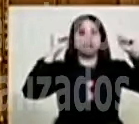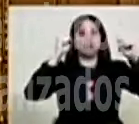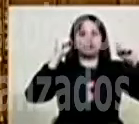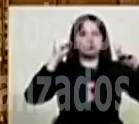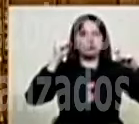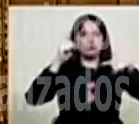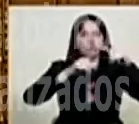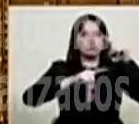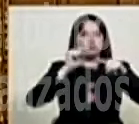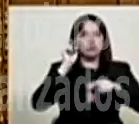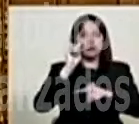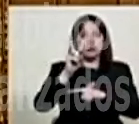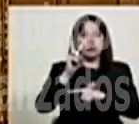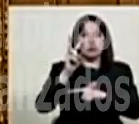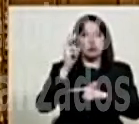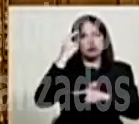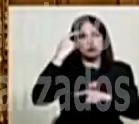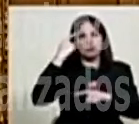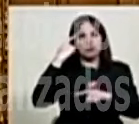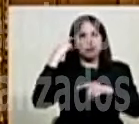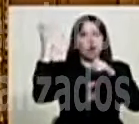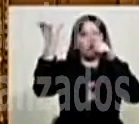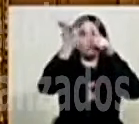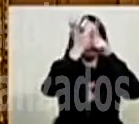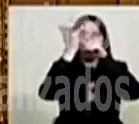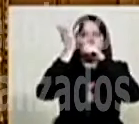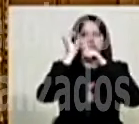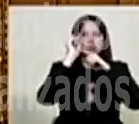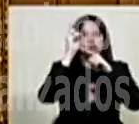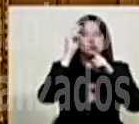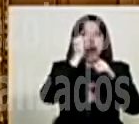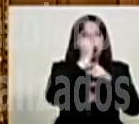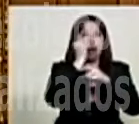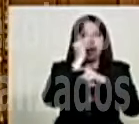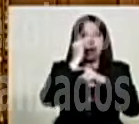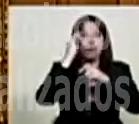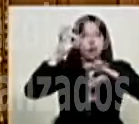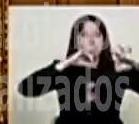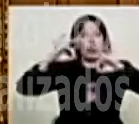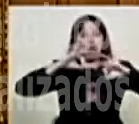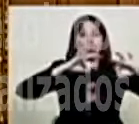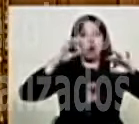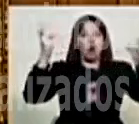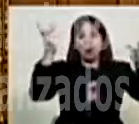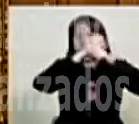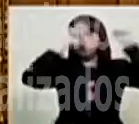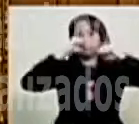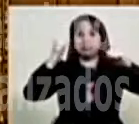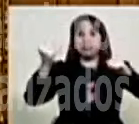nosotros lo que ya sabemos era un dron preparado para nuestro asesinato.